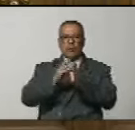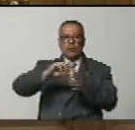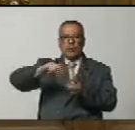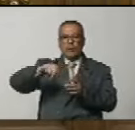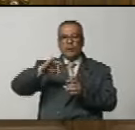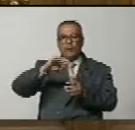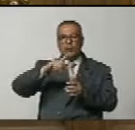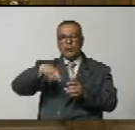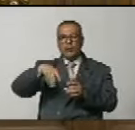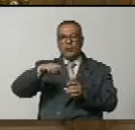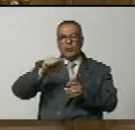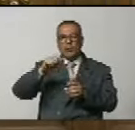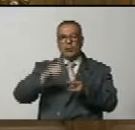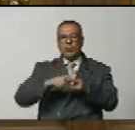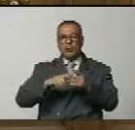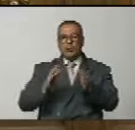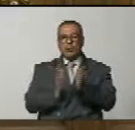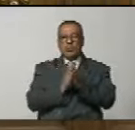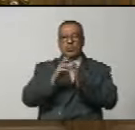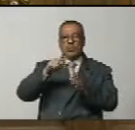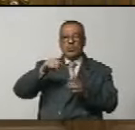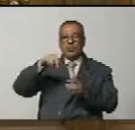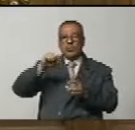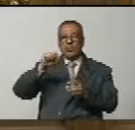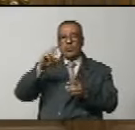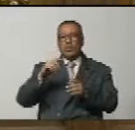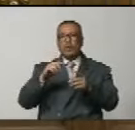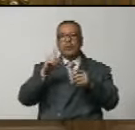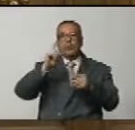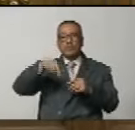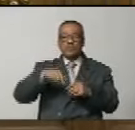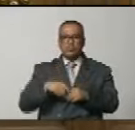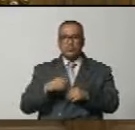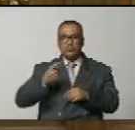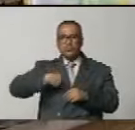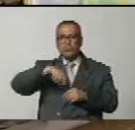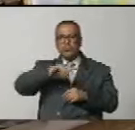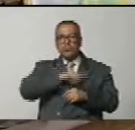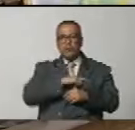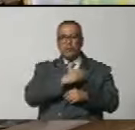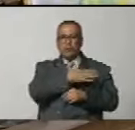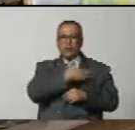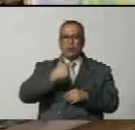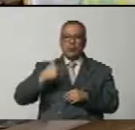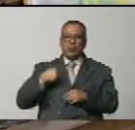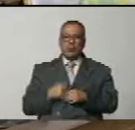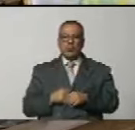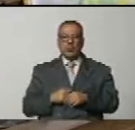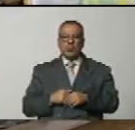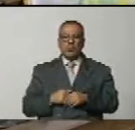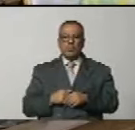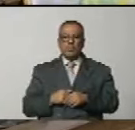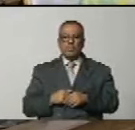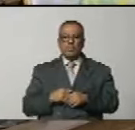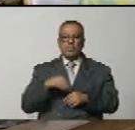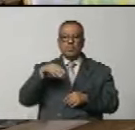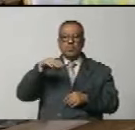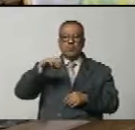Guanipa, San José de Tiznao y, por supuesto, nuestra querida Elorza,